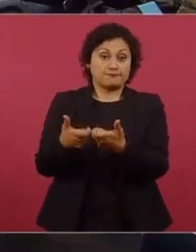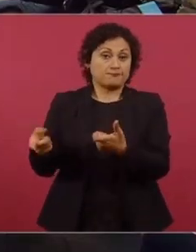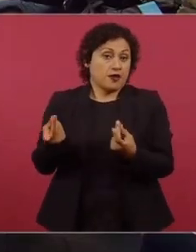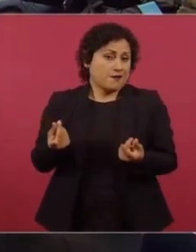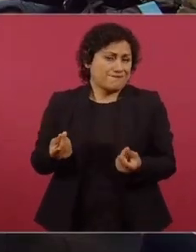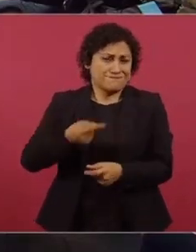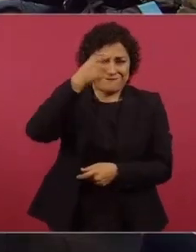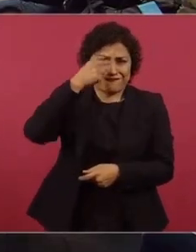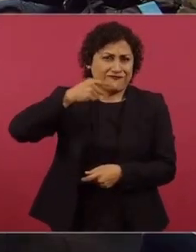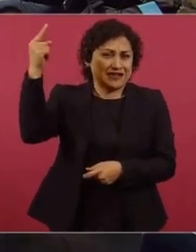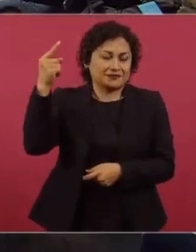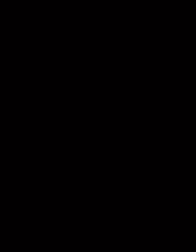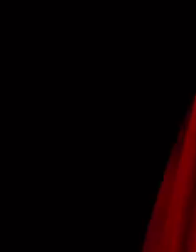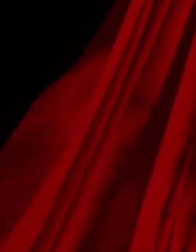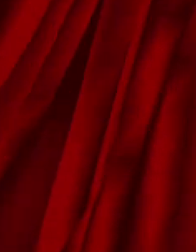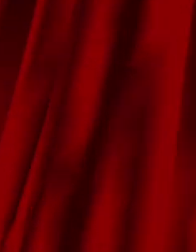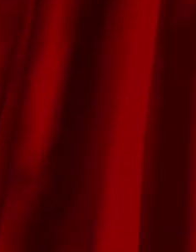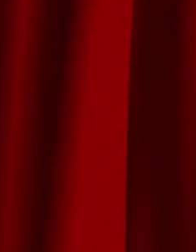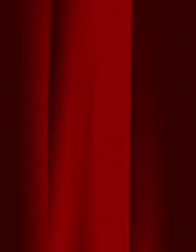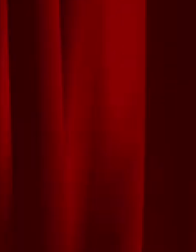tardar mucho. Esa una muy buena nota. ¡Gracias! ¡Gracias!